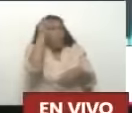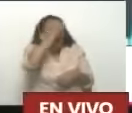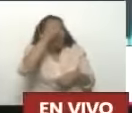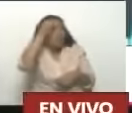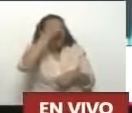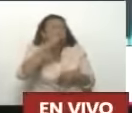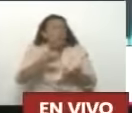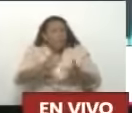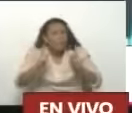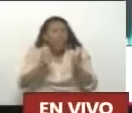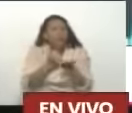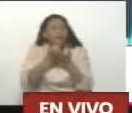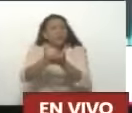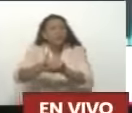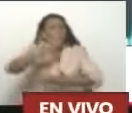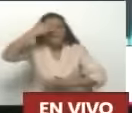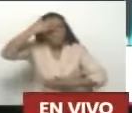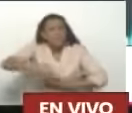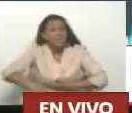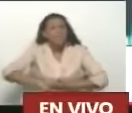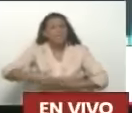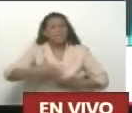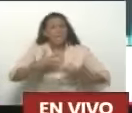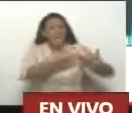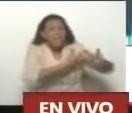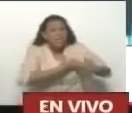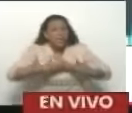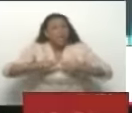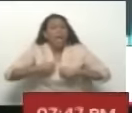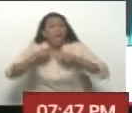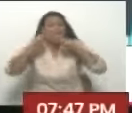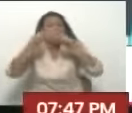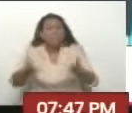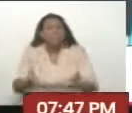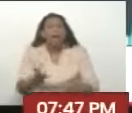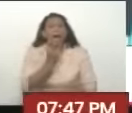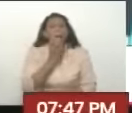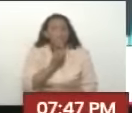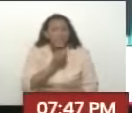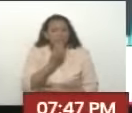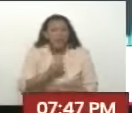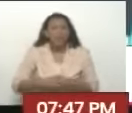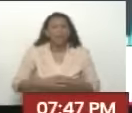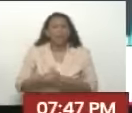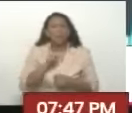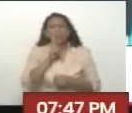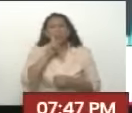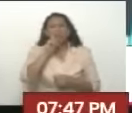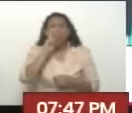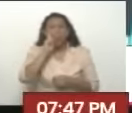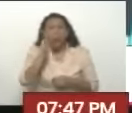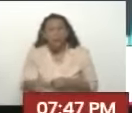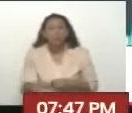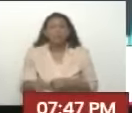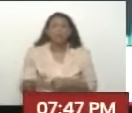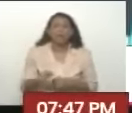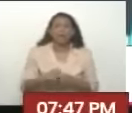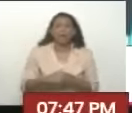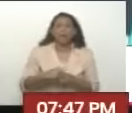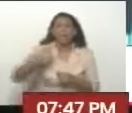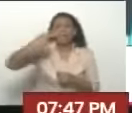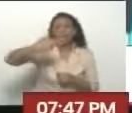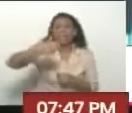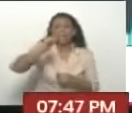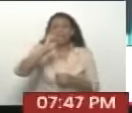esa Ayuda militar Estadounidense A tres focos Intensos Y peligrosos